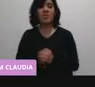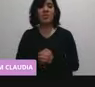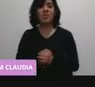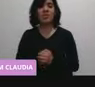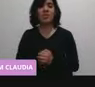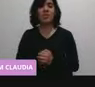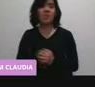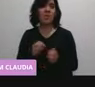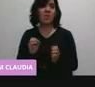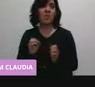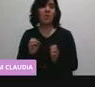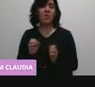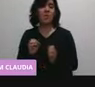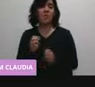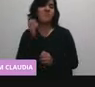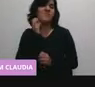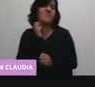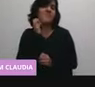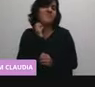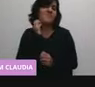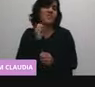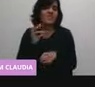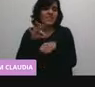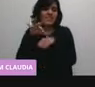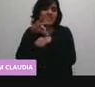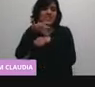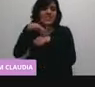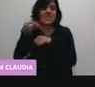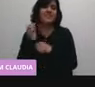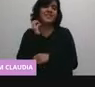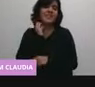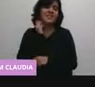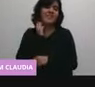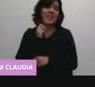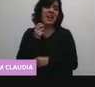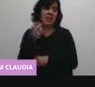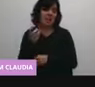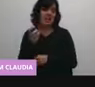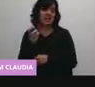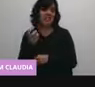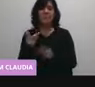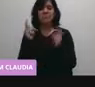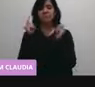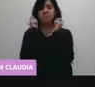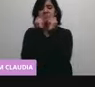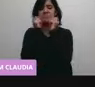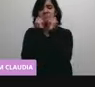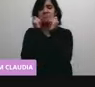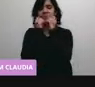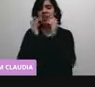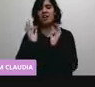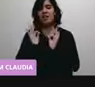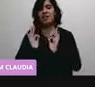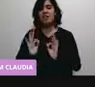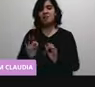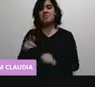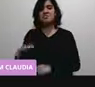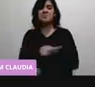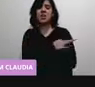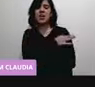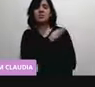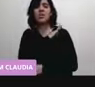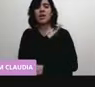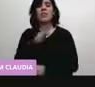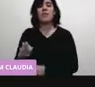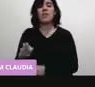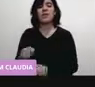como ras, salpullido que le sale, eso no importa, eso se puede imponer, la vacuna. Recuerden